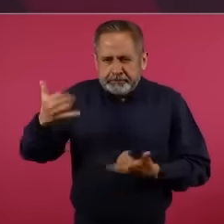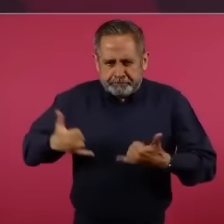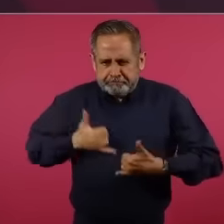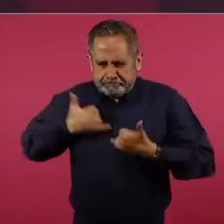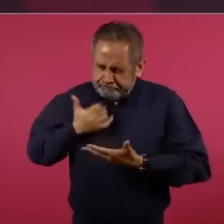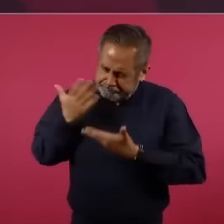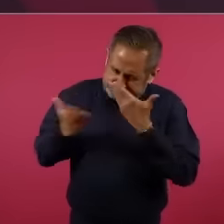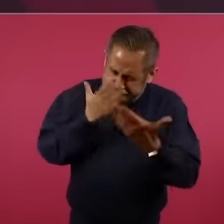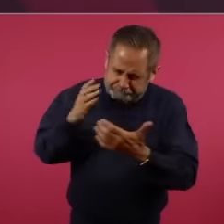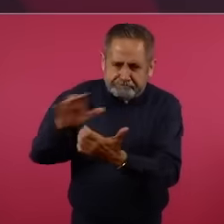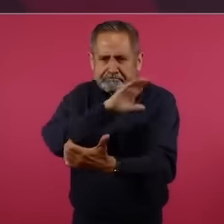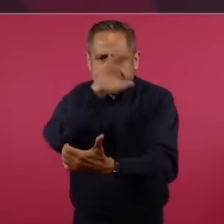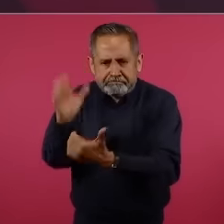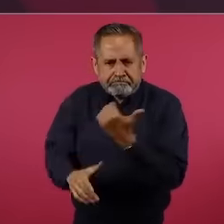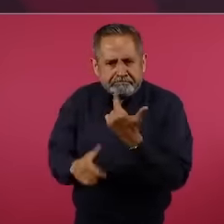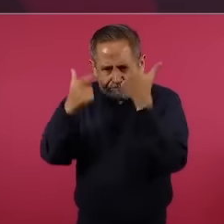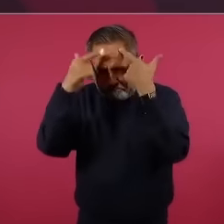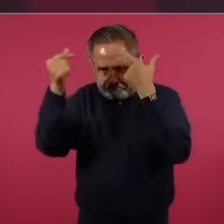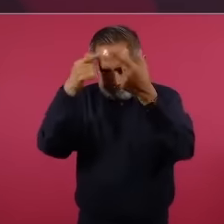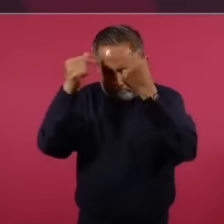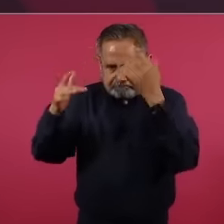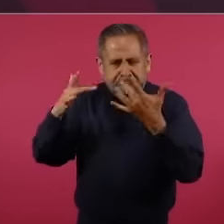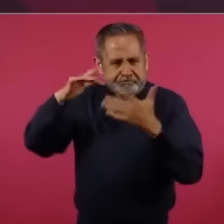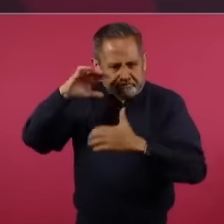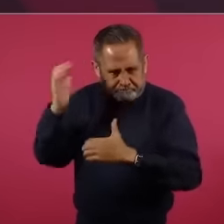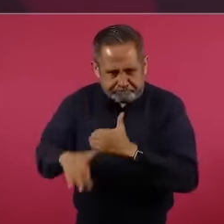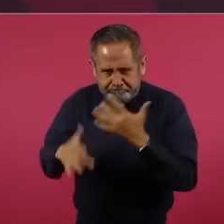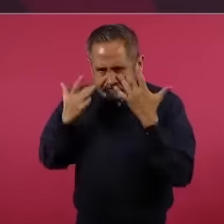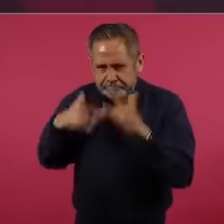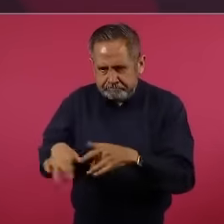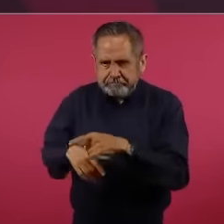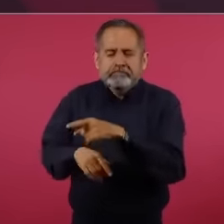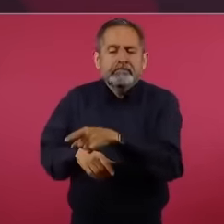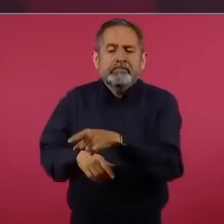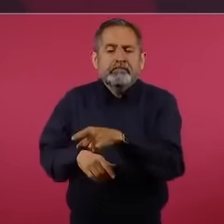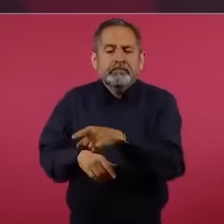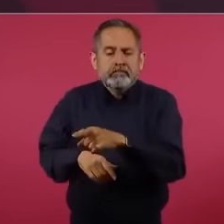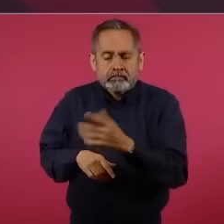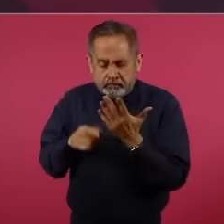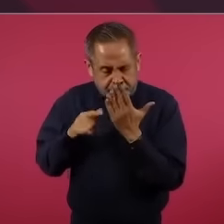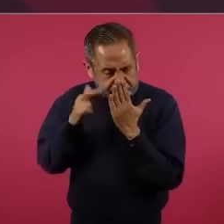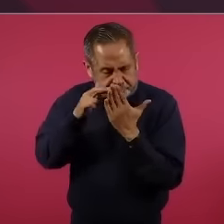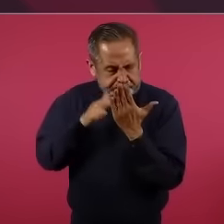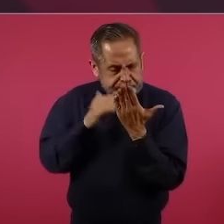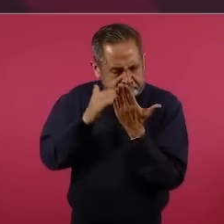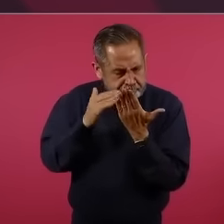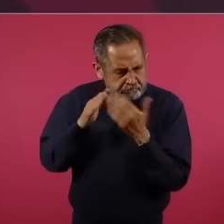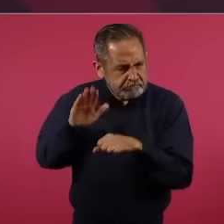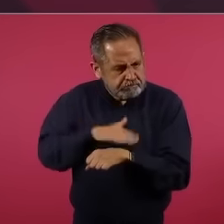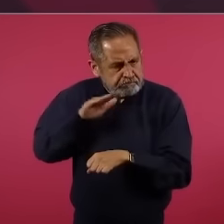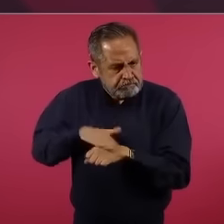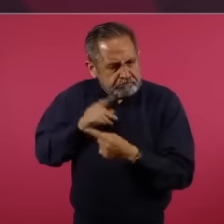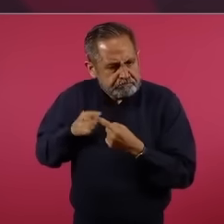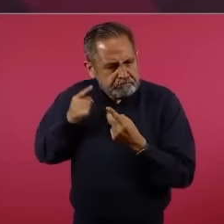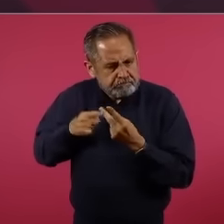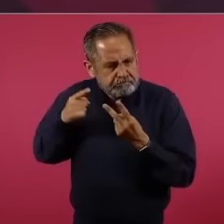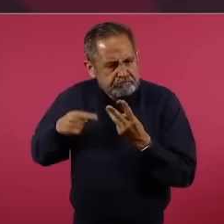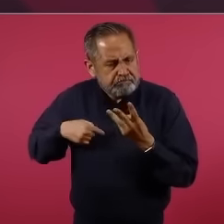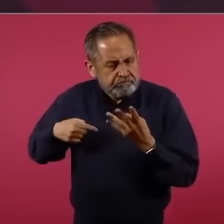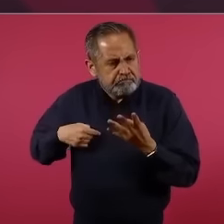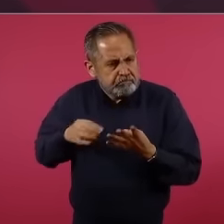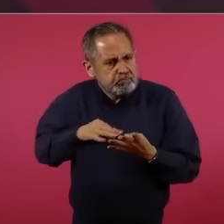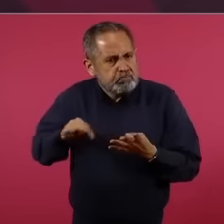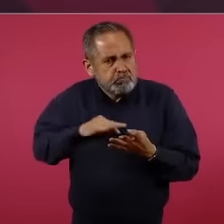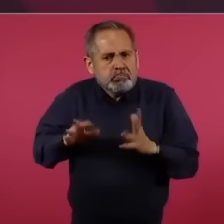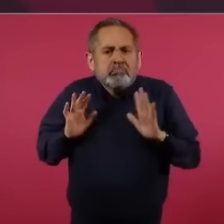cumplen con los requisitos, no van a tener muchos